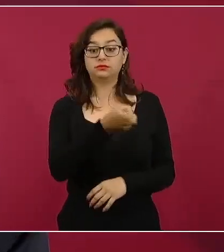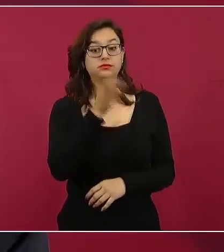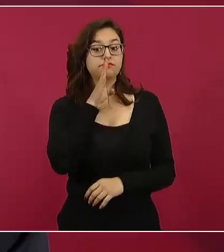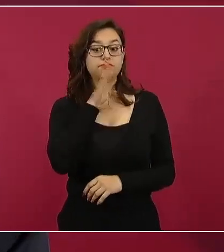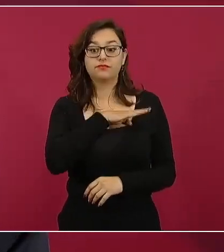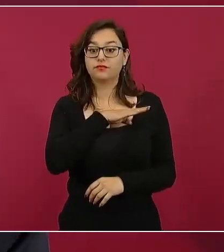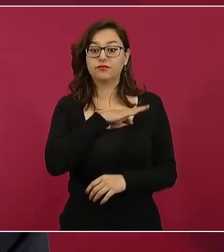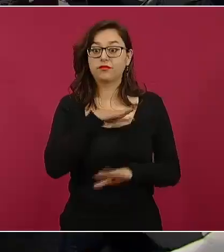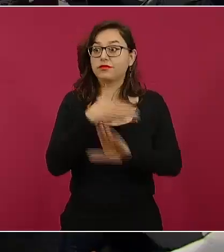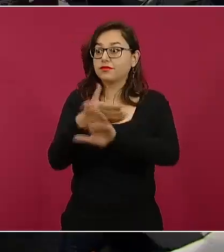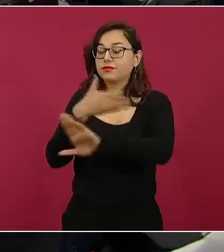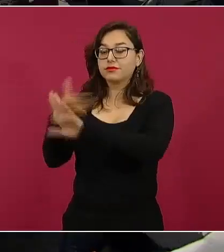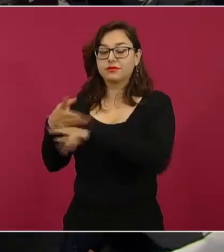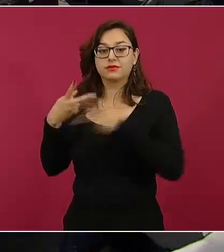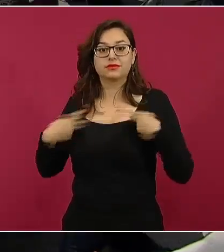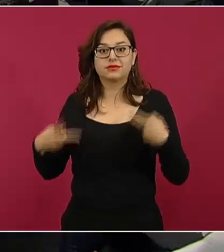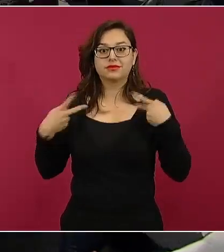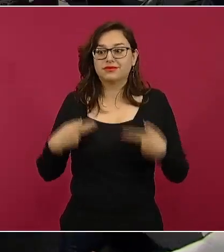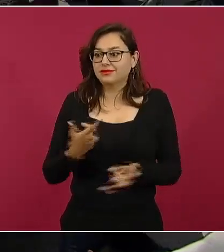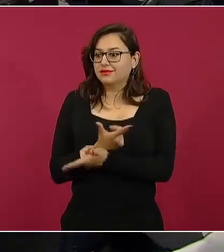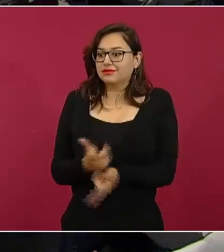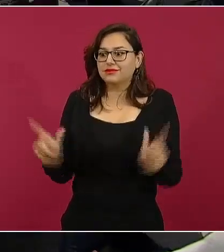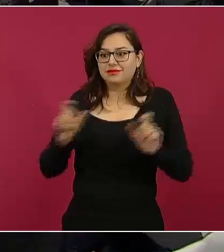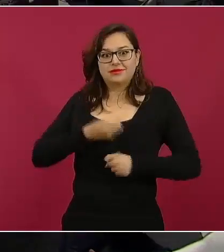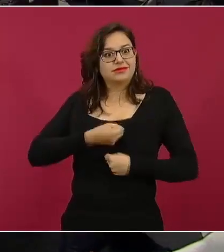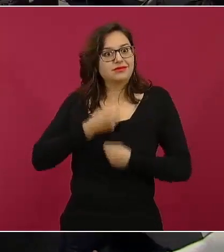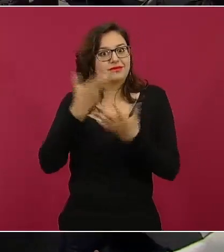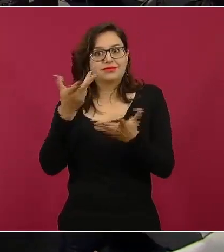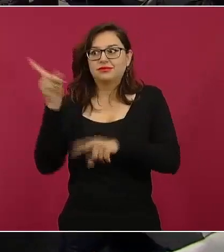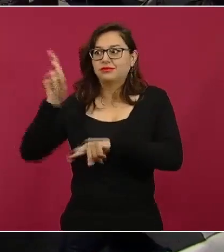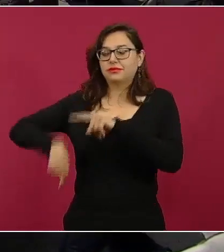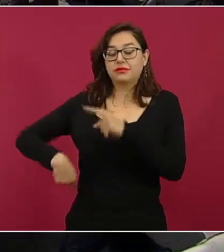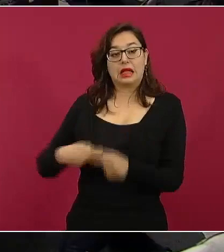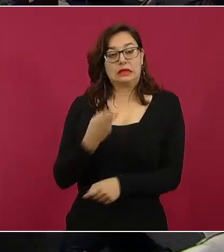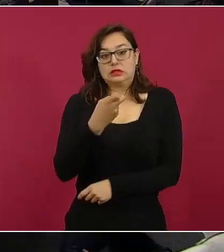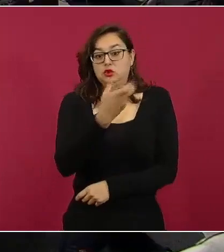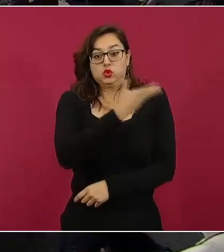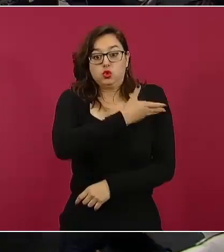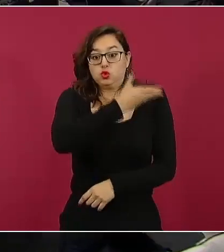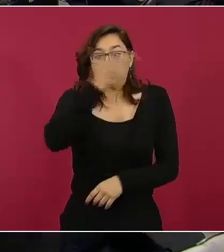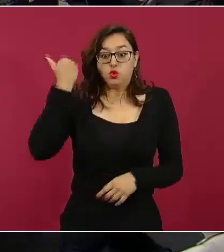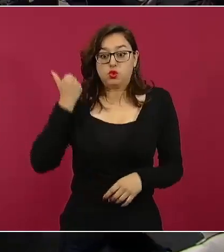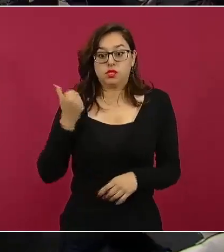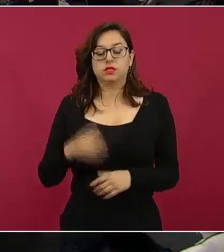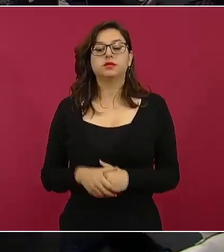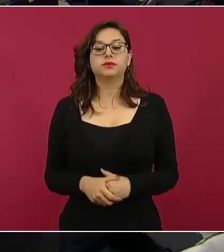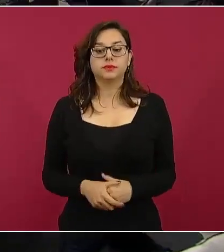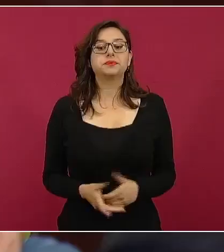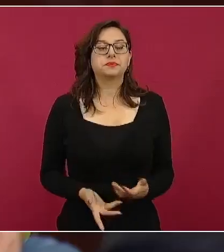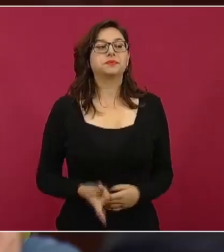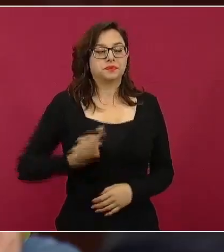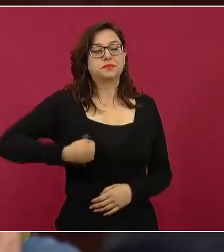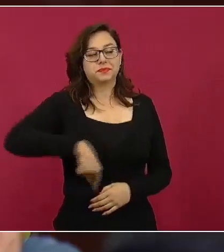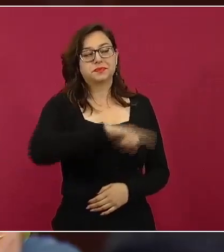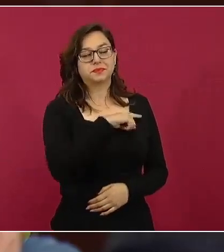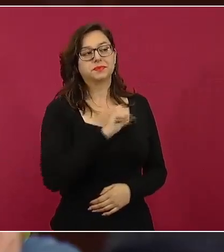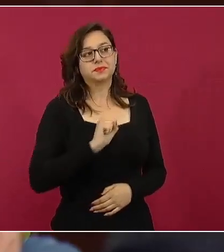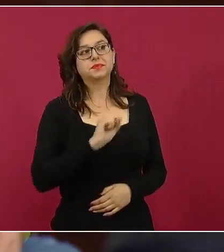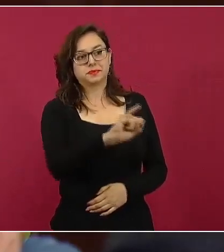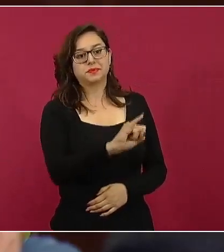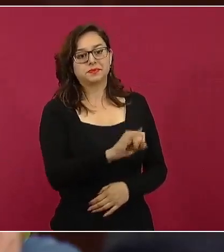pero no sé si sea cierto. Bueno, algunas de las cuentas de nosotros sí fueron usuarios.